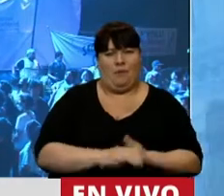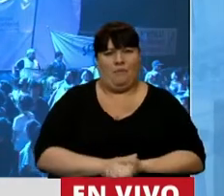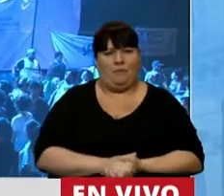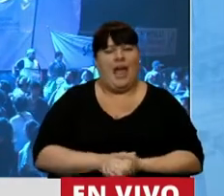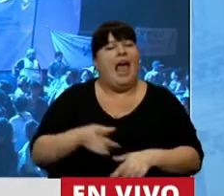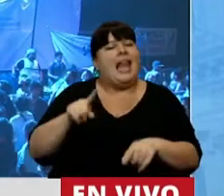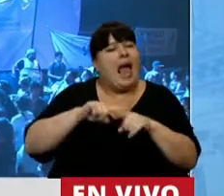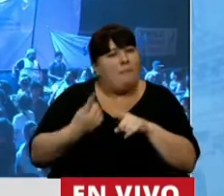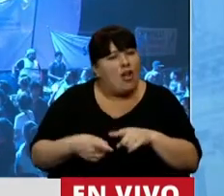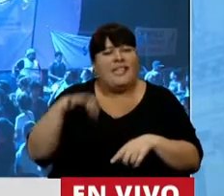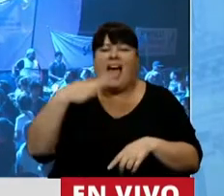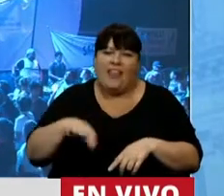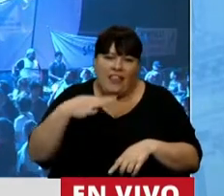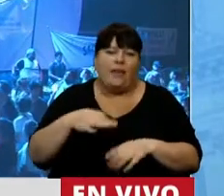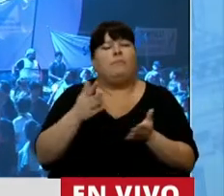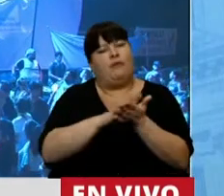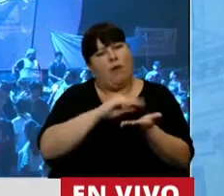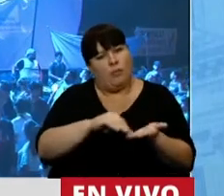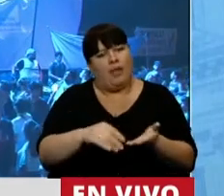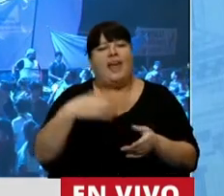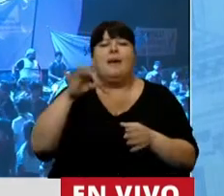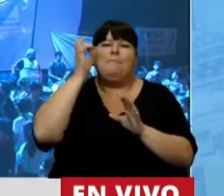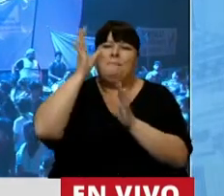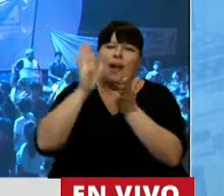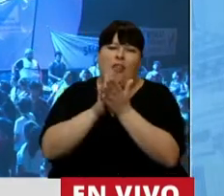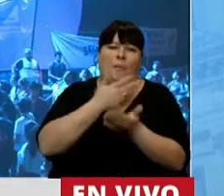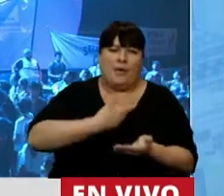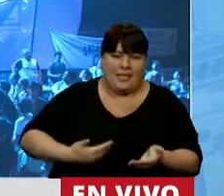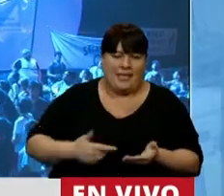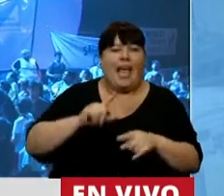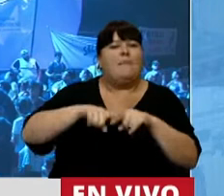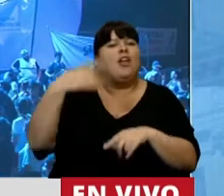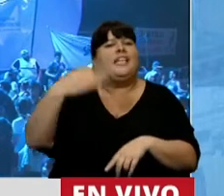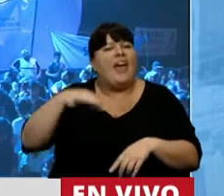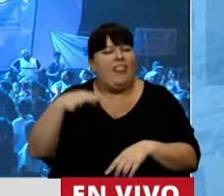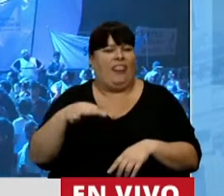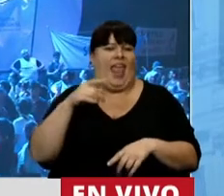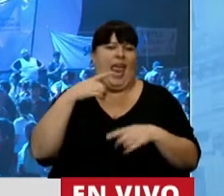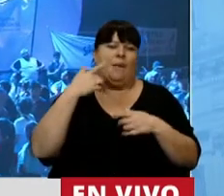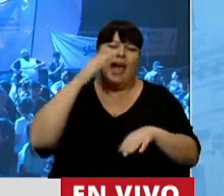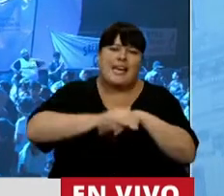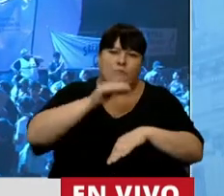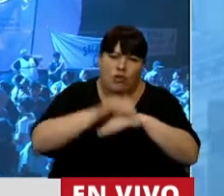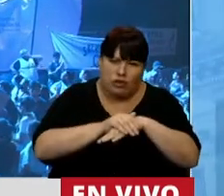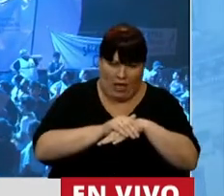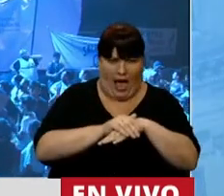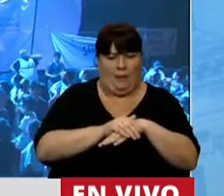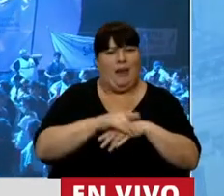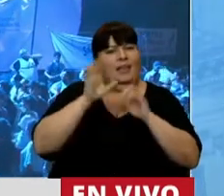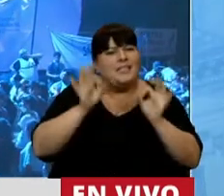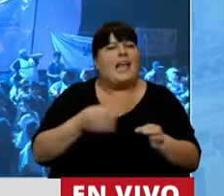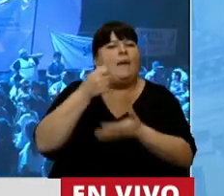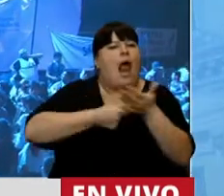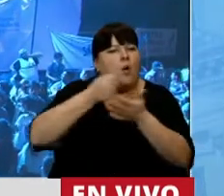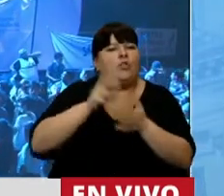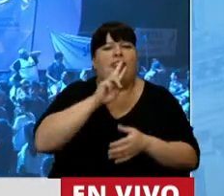La política tiene que incorporar, perdón, Presidente, la política tiene que incorporar y hacerse cargo y hacerse eco de